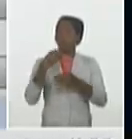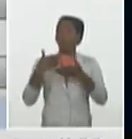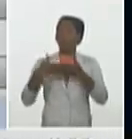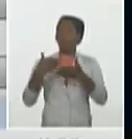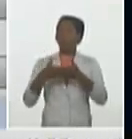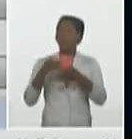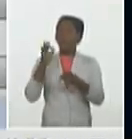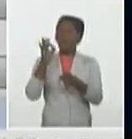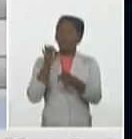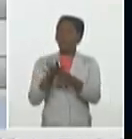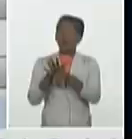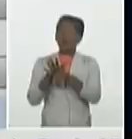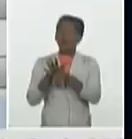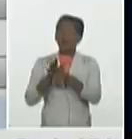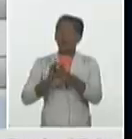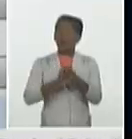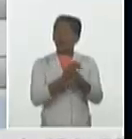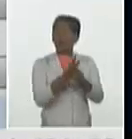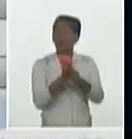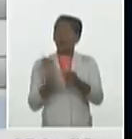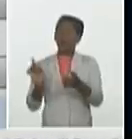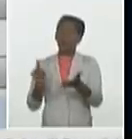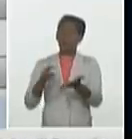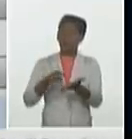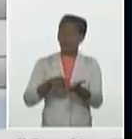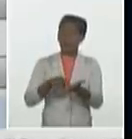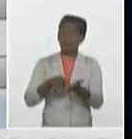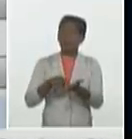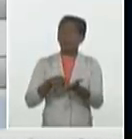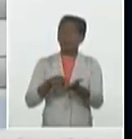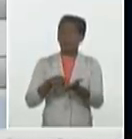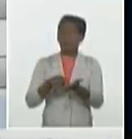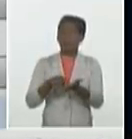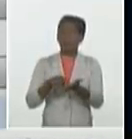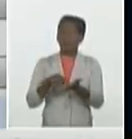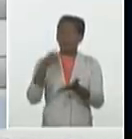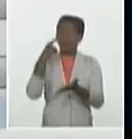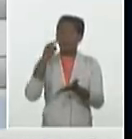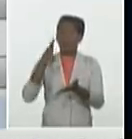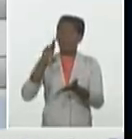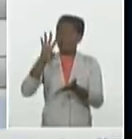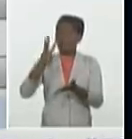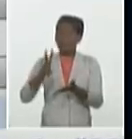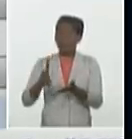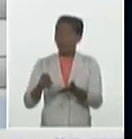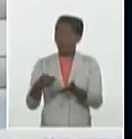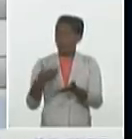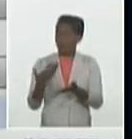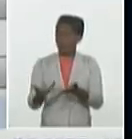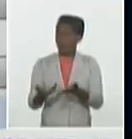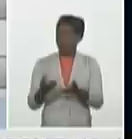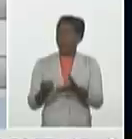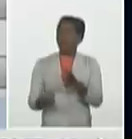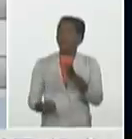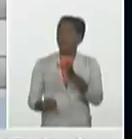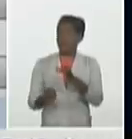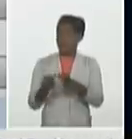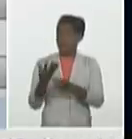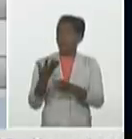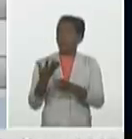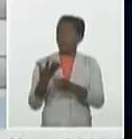el diagnóstico de la COVID-19 y como resultado del estudio de estas muestras se han diagnosticado